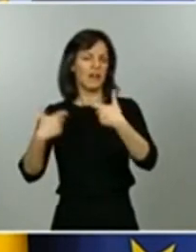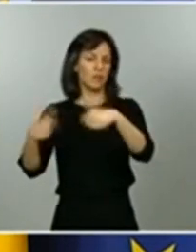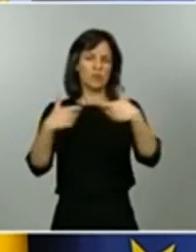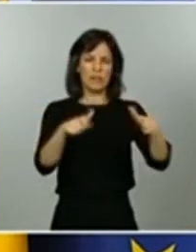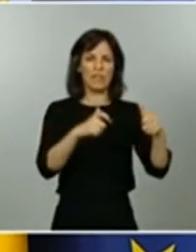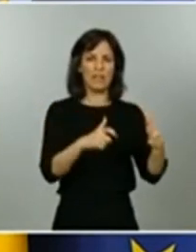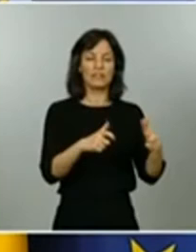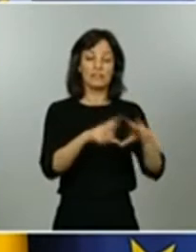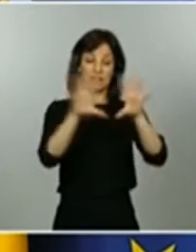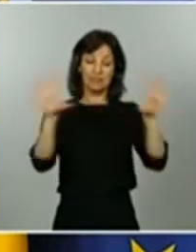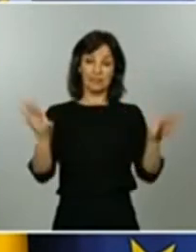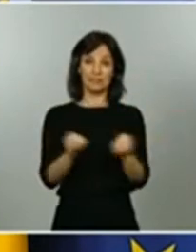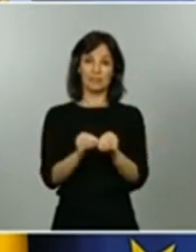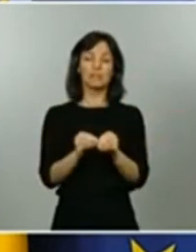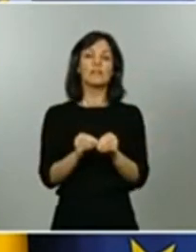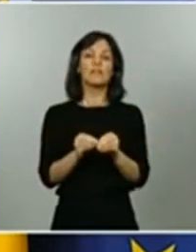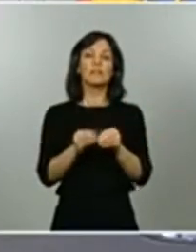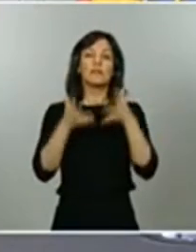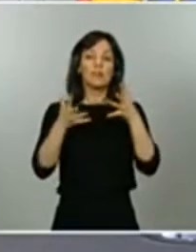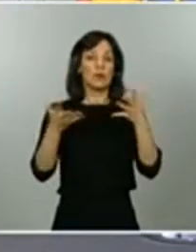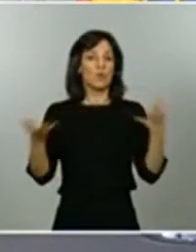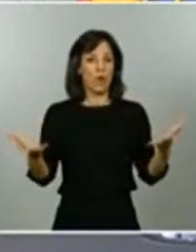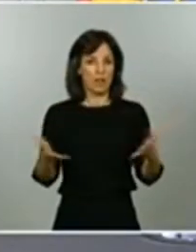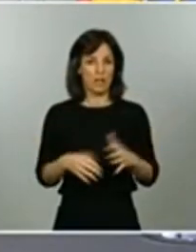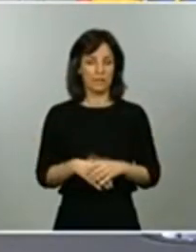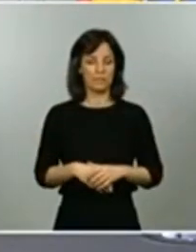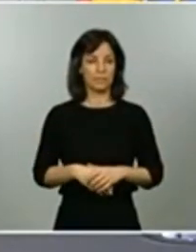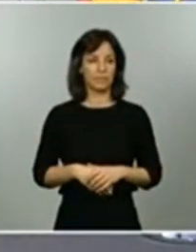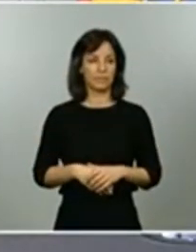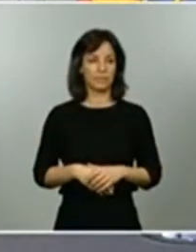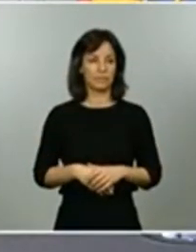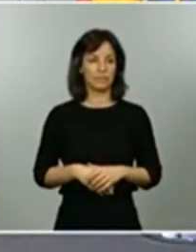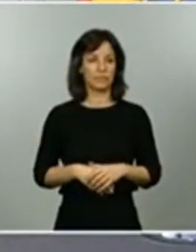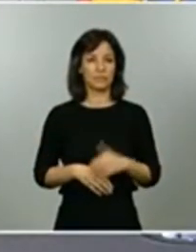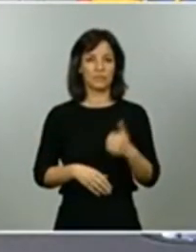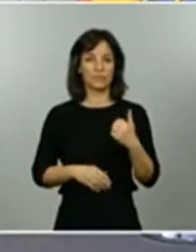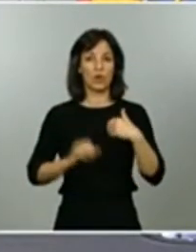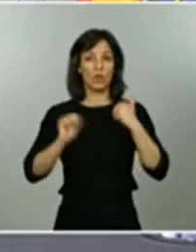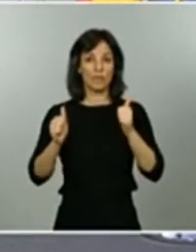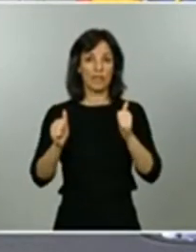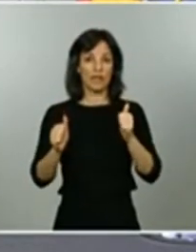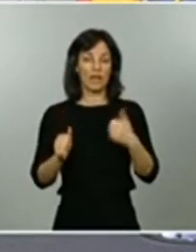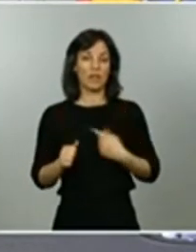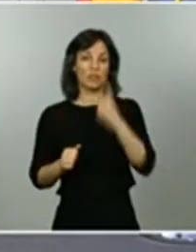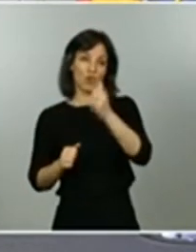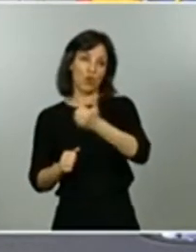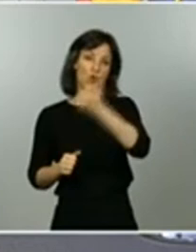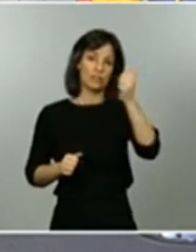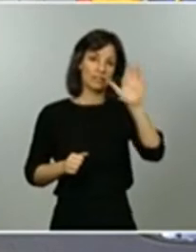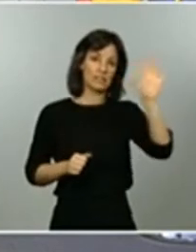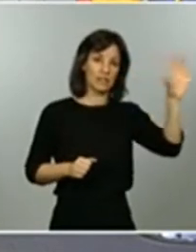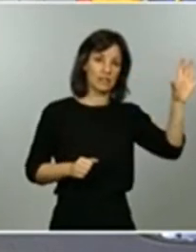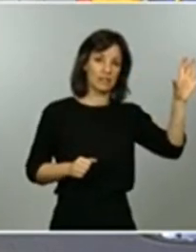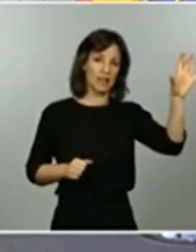son las siguientes voy a pasar por orden geográfico del noroeste hacia el sureste